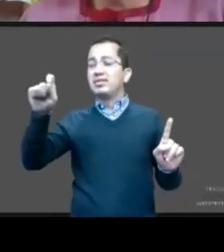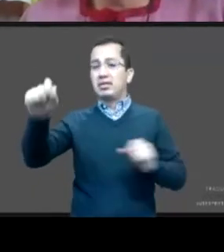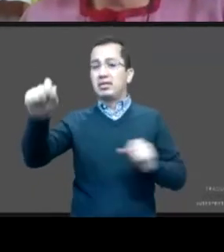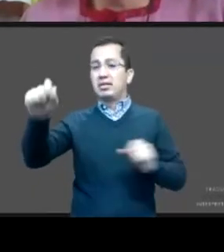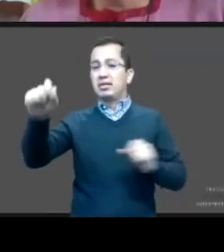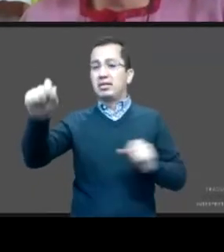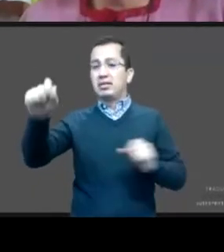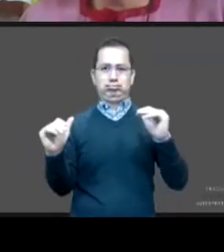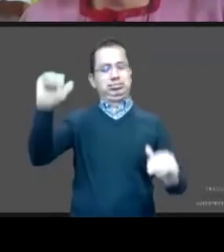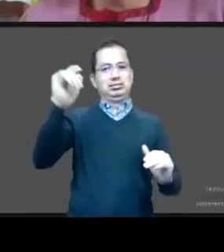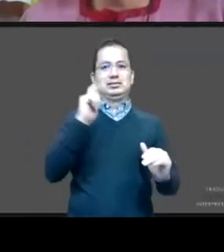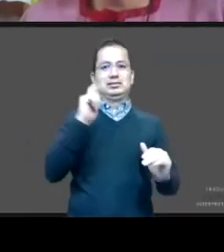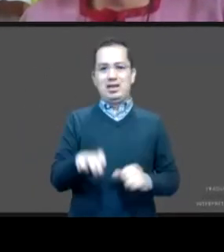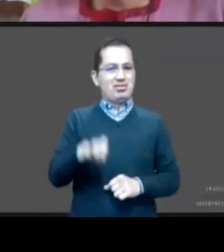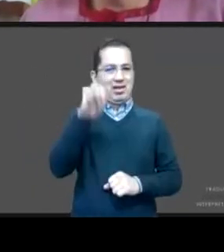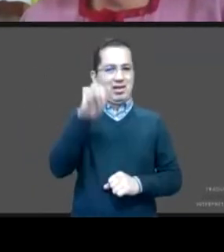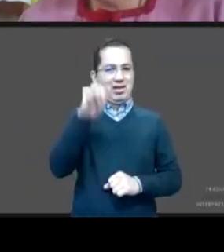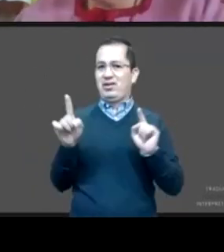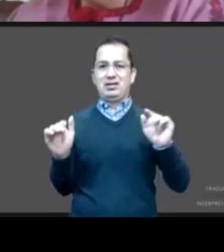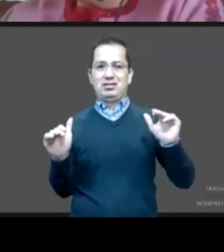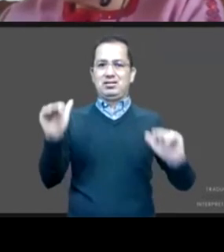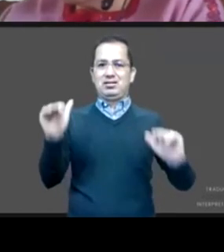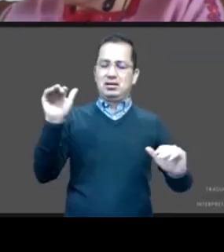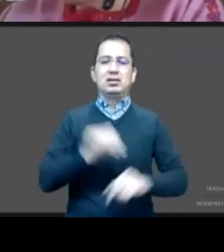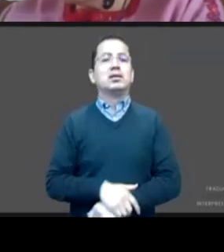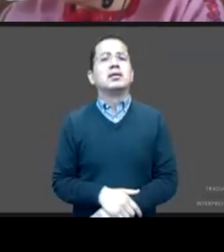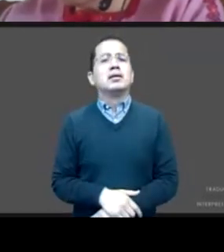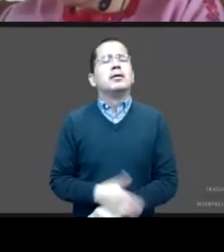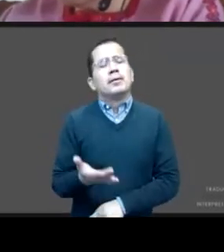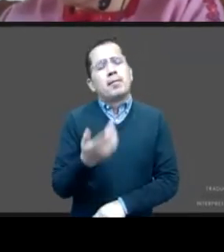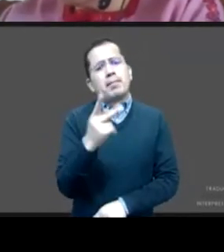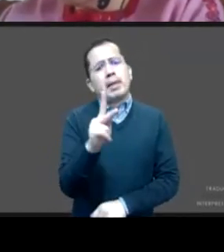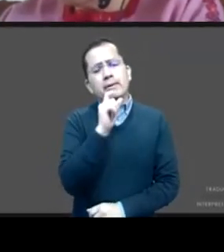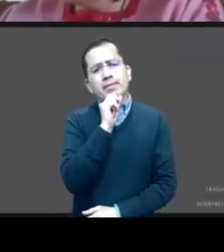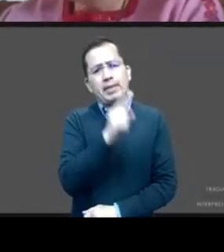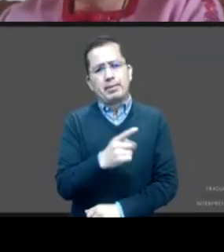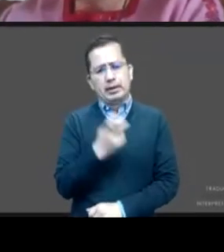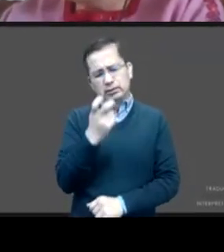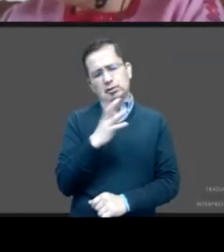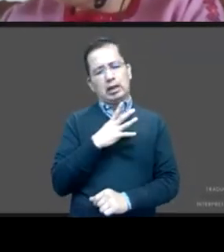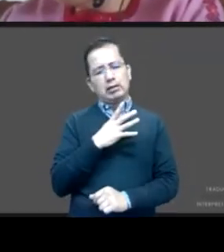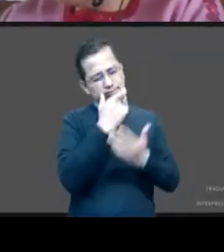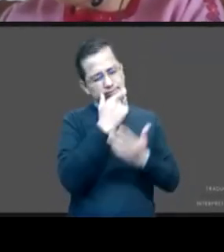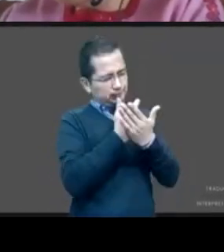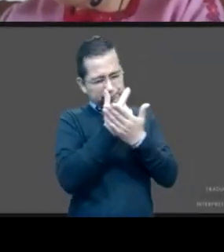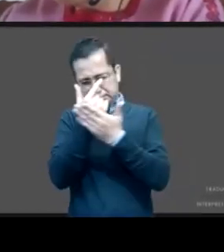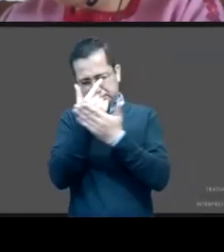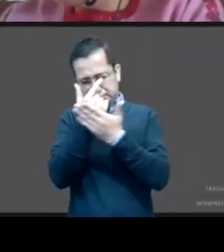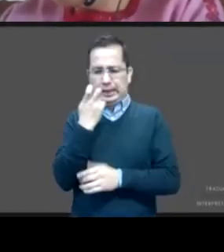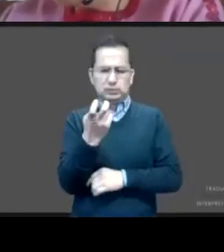la edad de la niña y el progenitor. Pero más allá de estas cifras que para